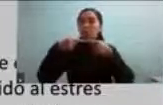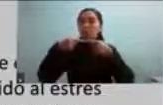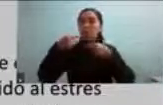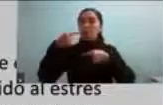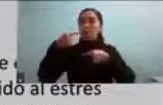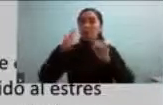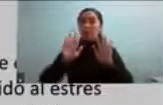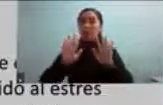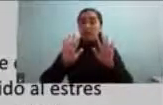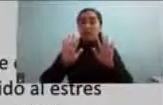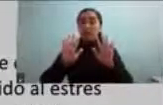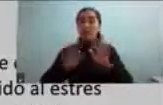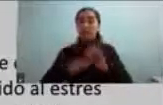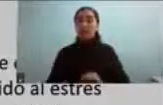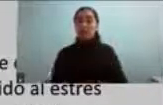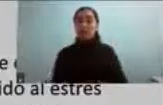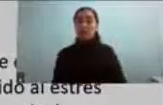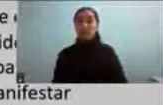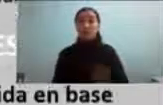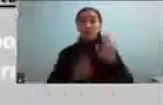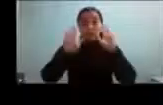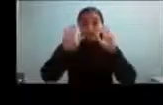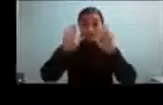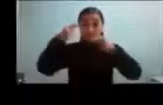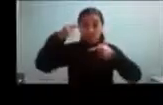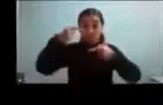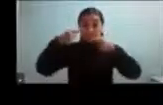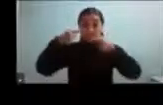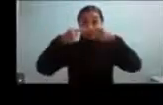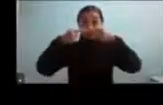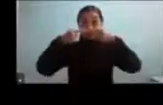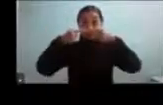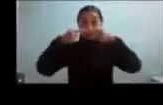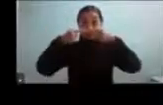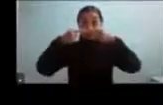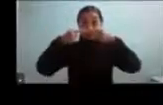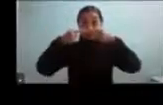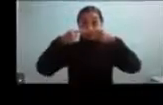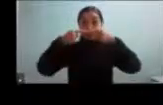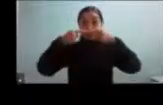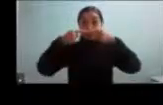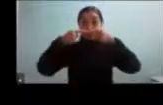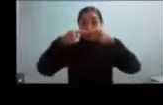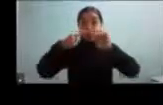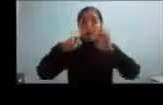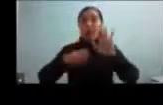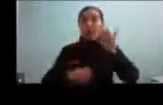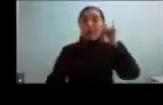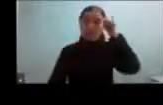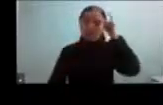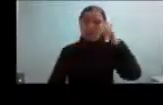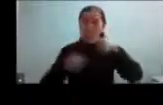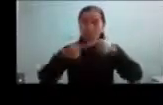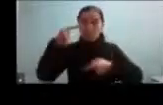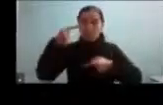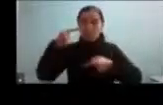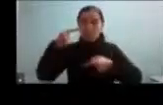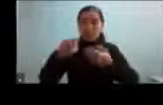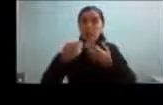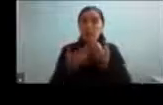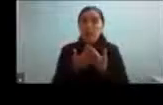para que vuelva ahora sí me desconecté en qué momento